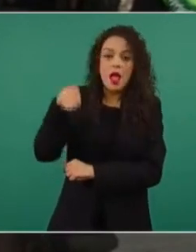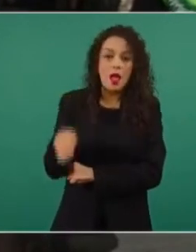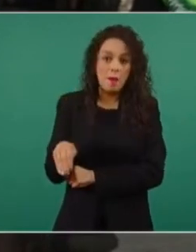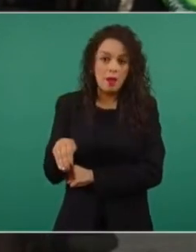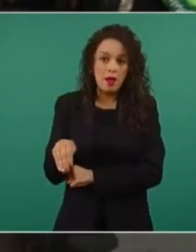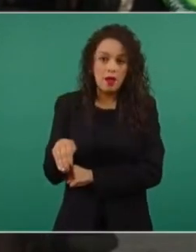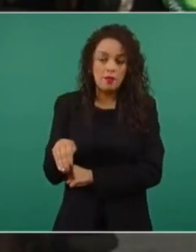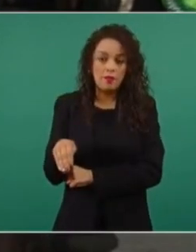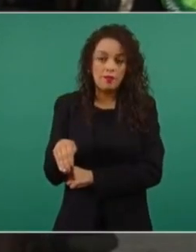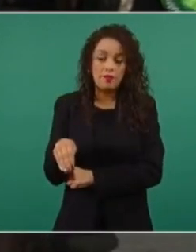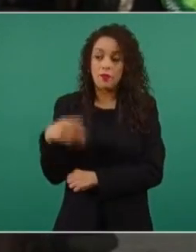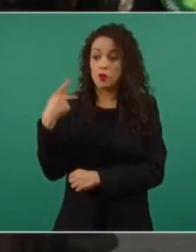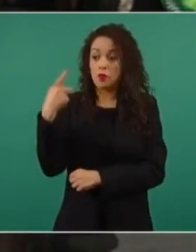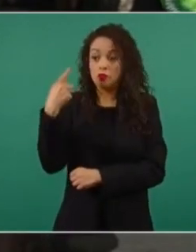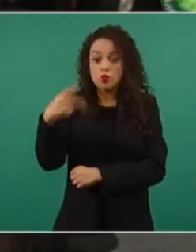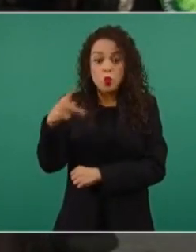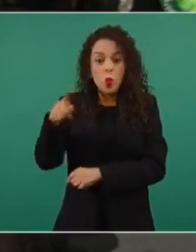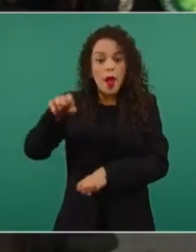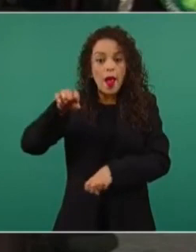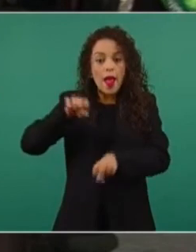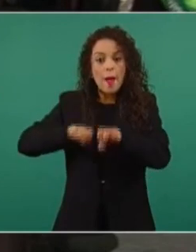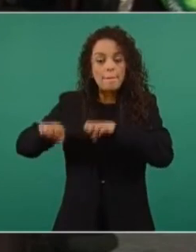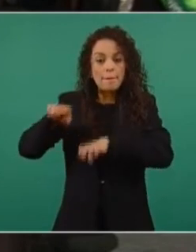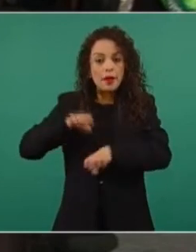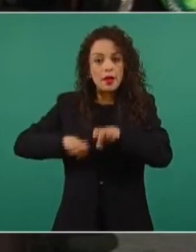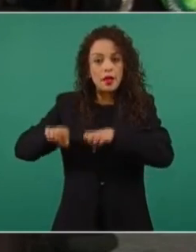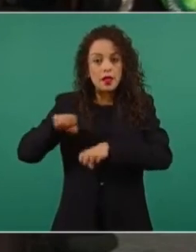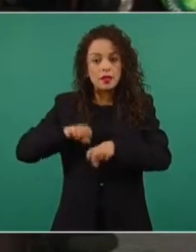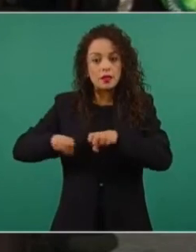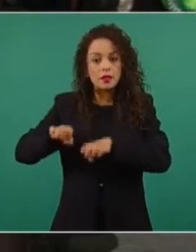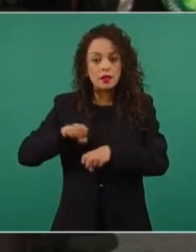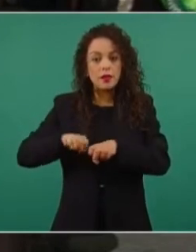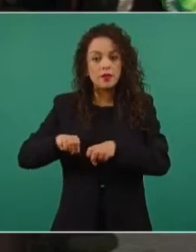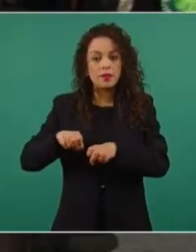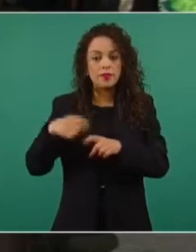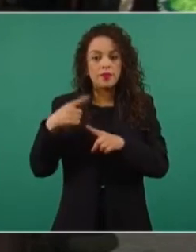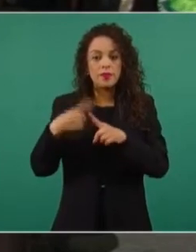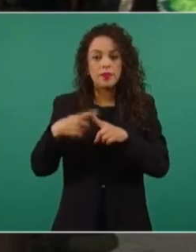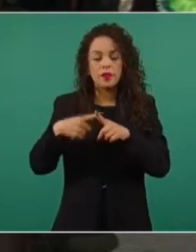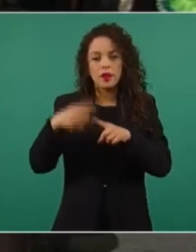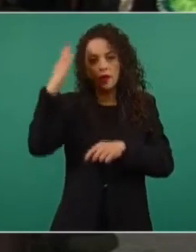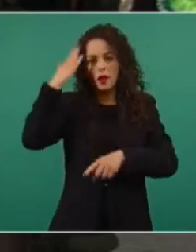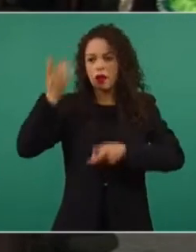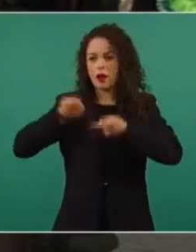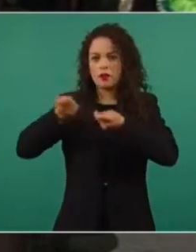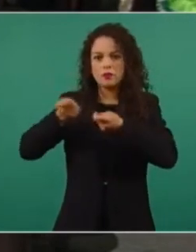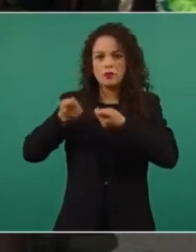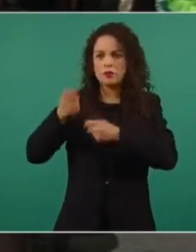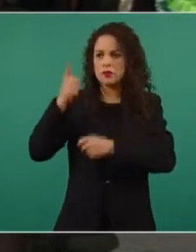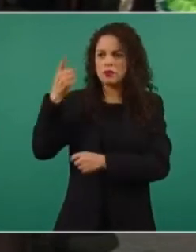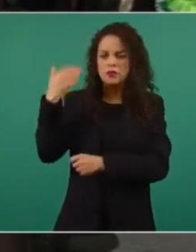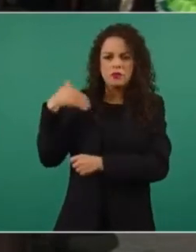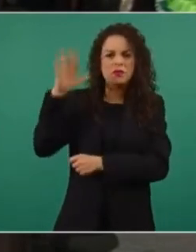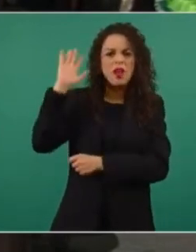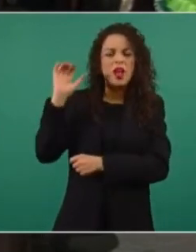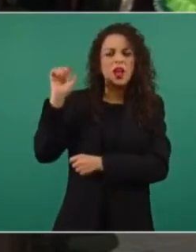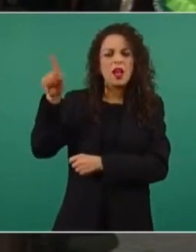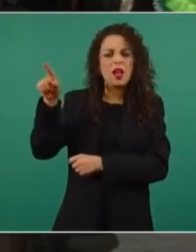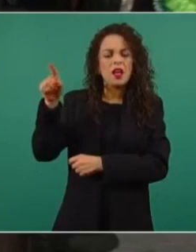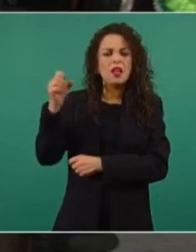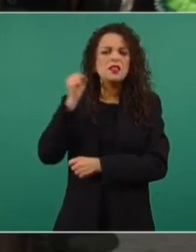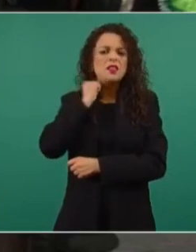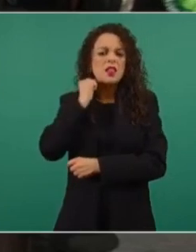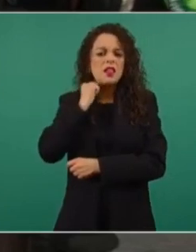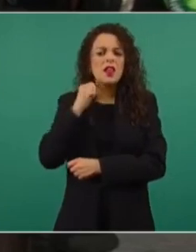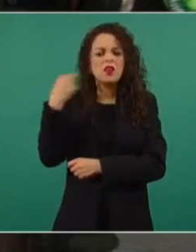empresa, lo maneja el que fuera senador Tereso, de nombre